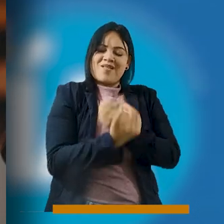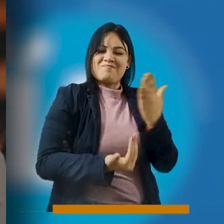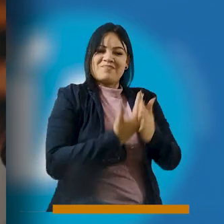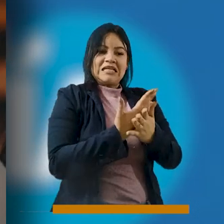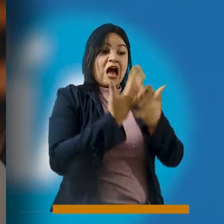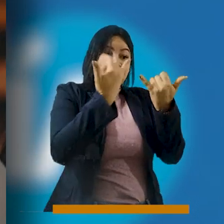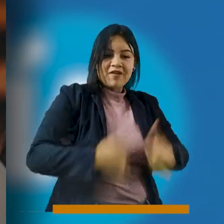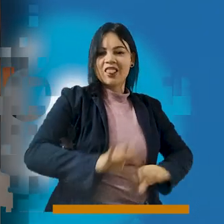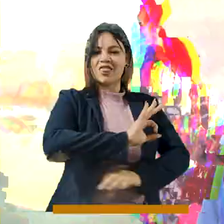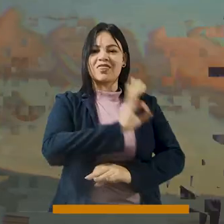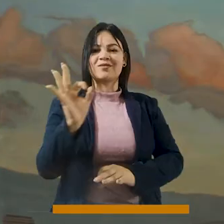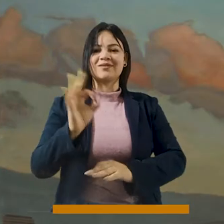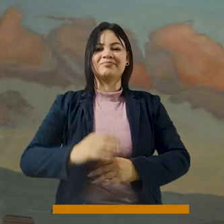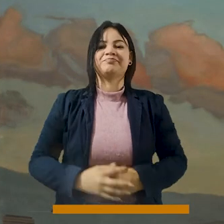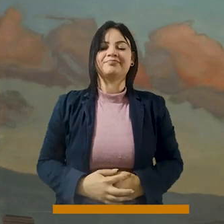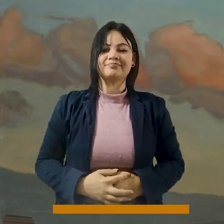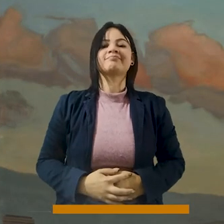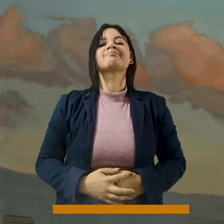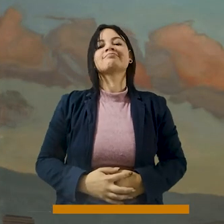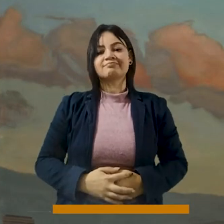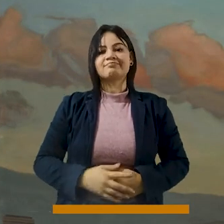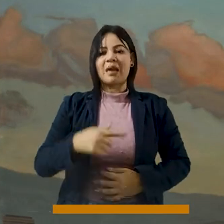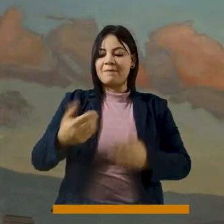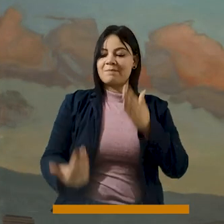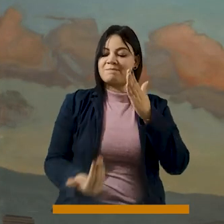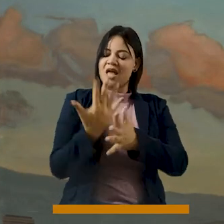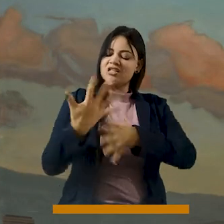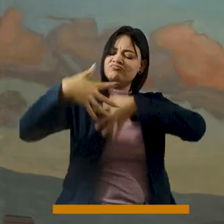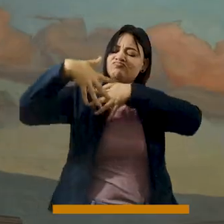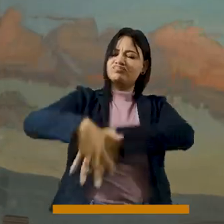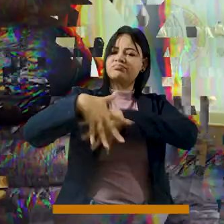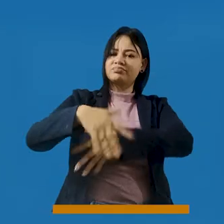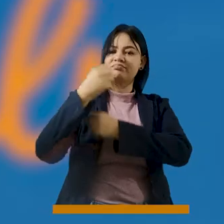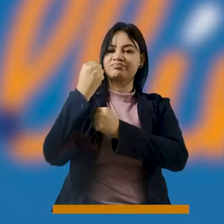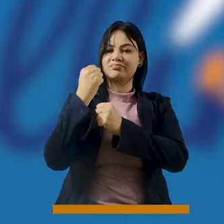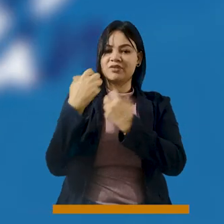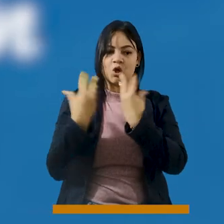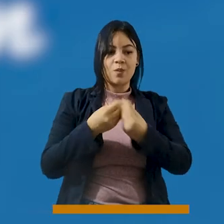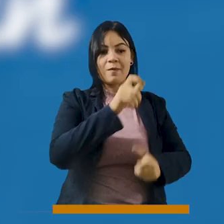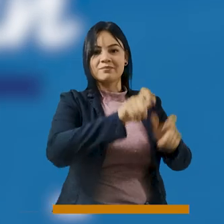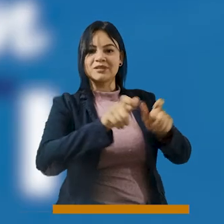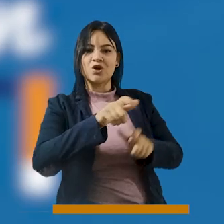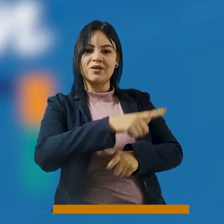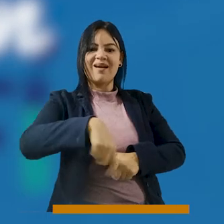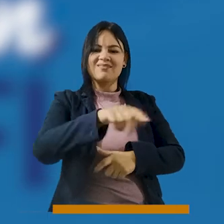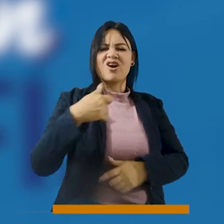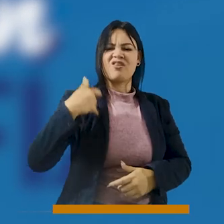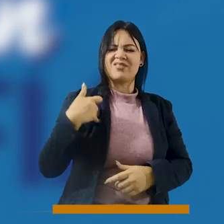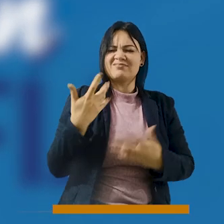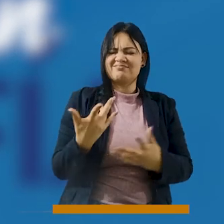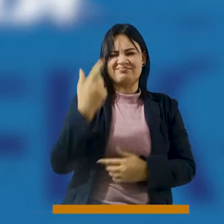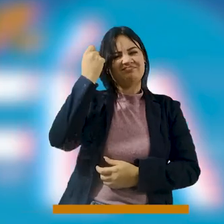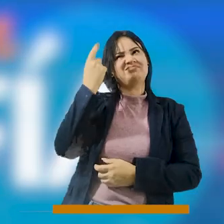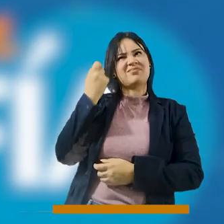comienza y nunca termina. Y evidentemente nace un movimiento, o más bien un tanque de pensamiento con ciudadanos. Unos jóvenes que se reúnen